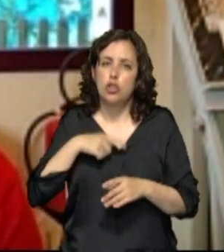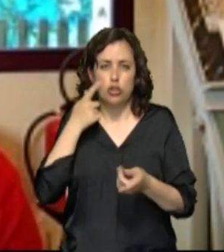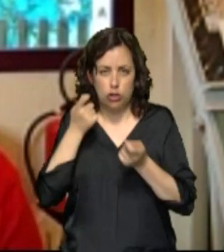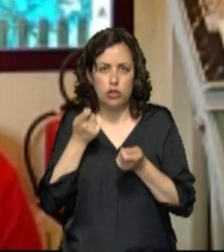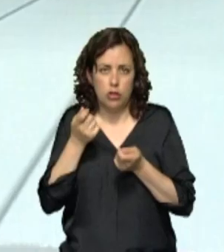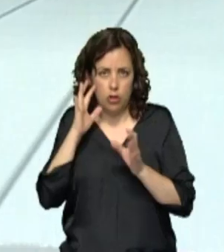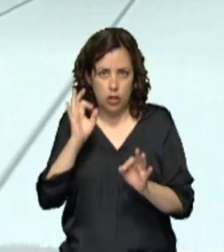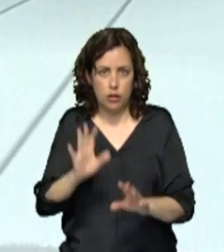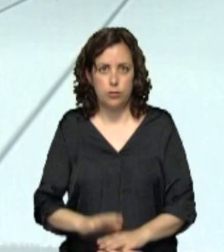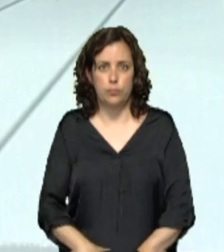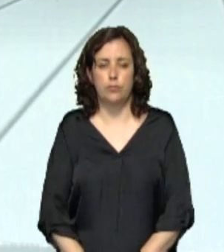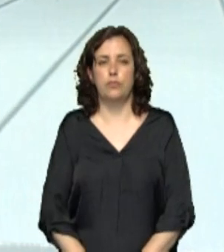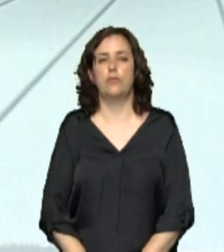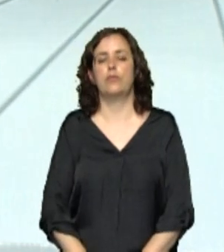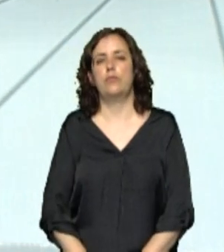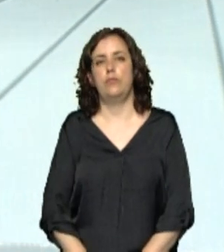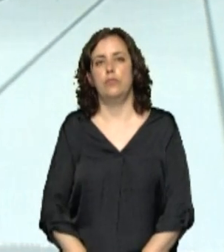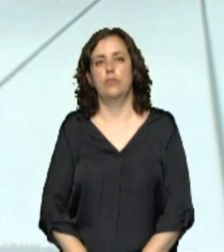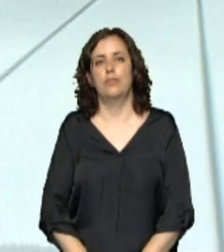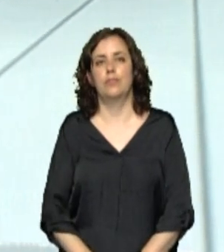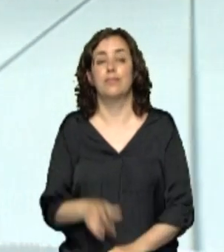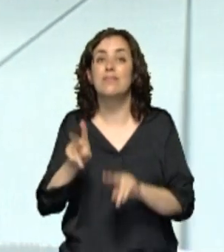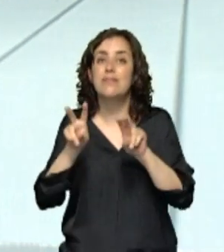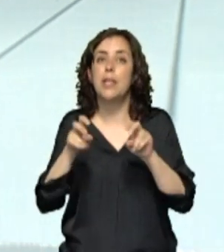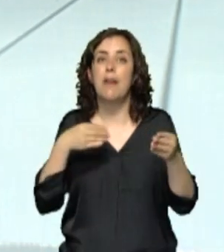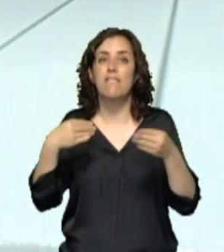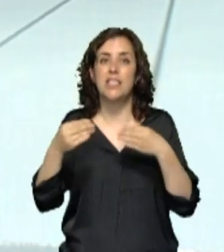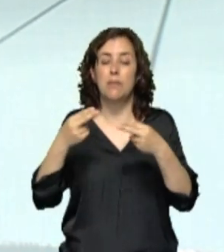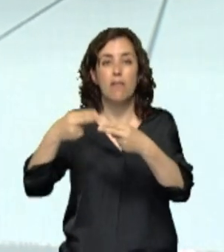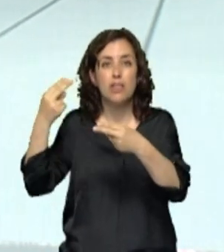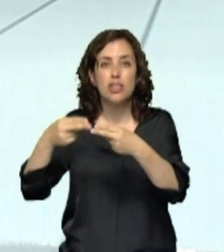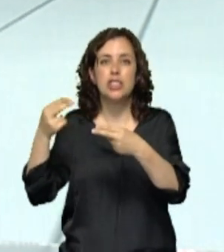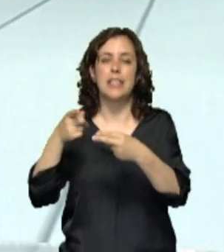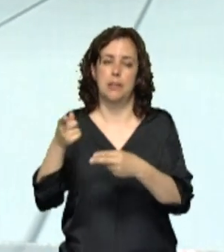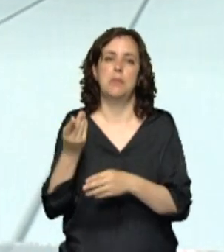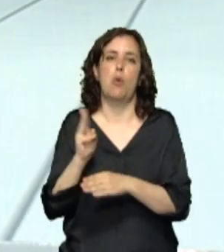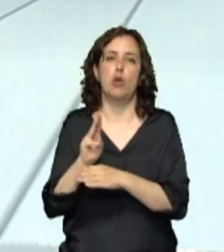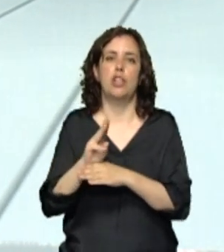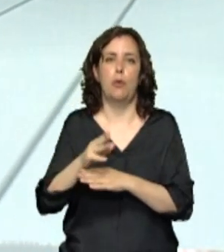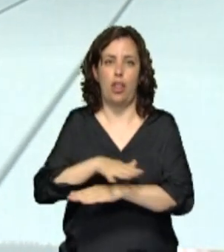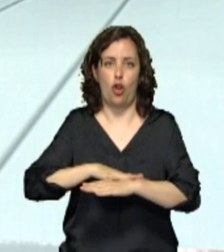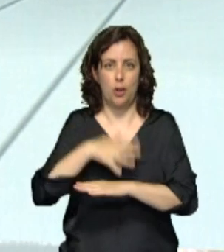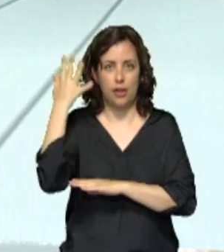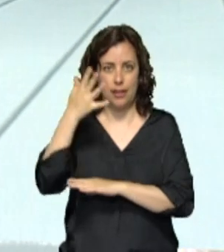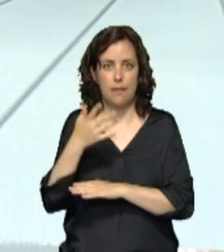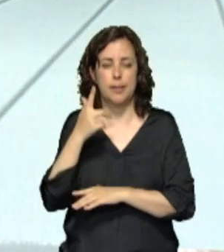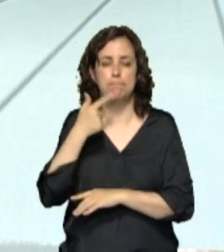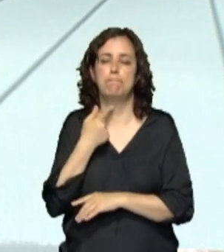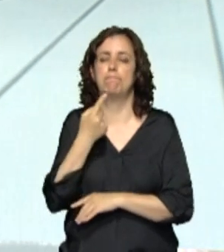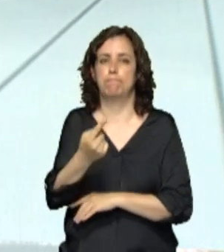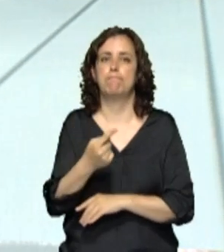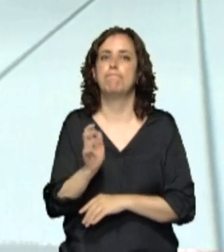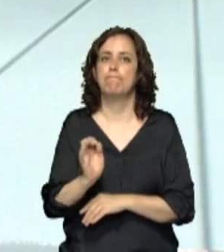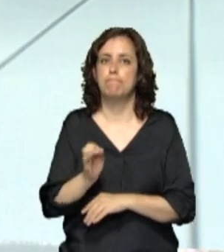supuesto. Bueno, pues precisamente sobre la flexibilización de medidas fronterizas, el portavoz del gobierno de Navarra ha reconocido que se siguen